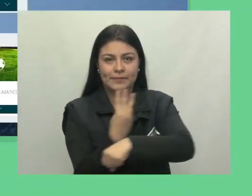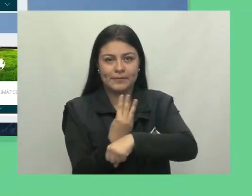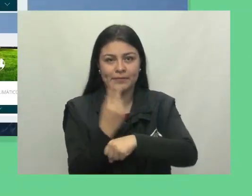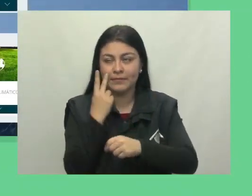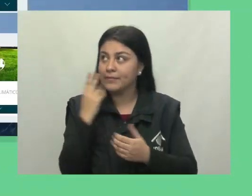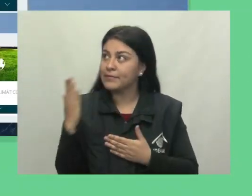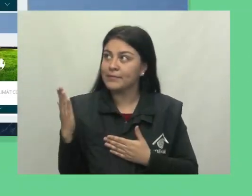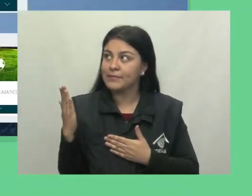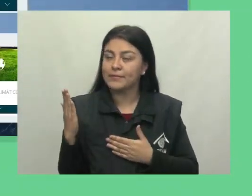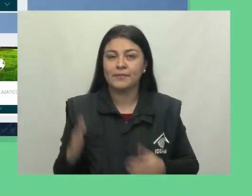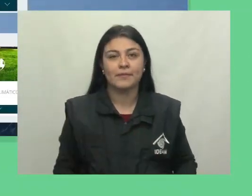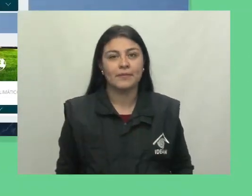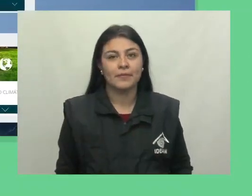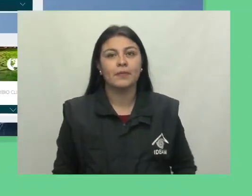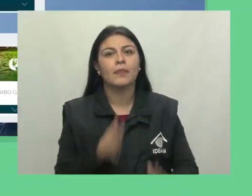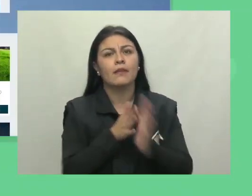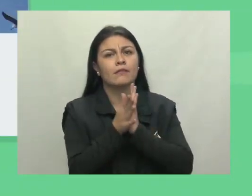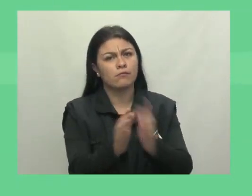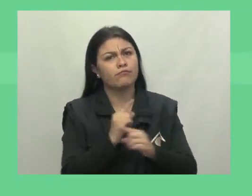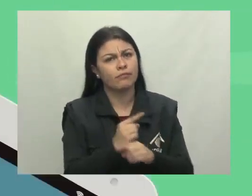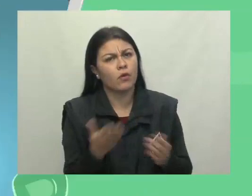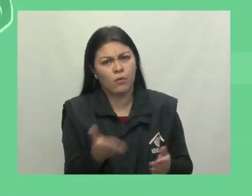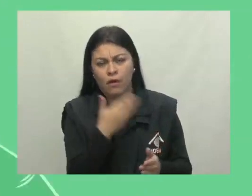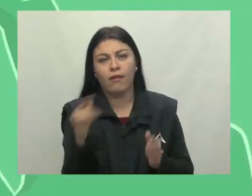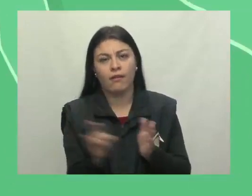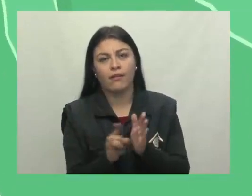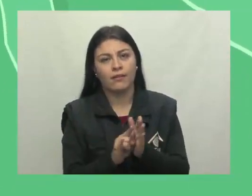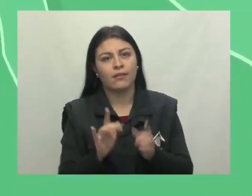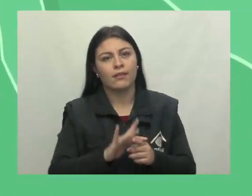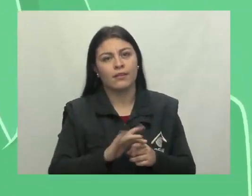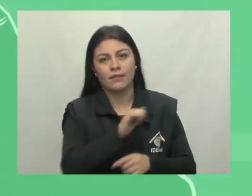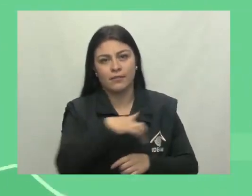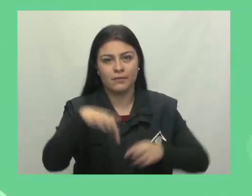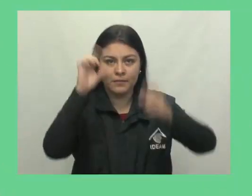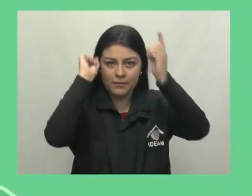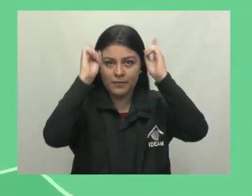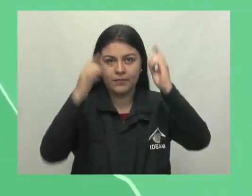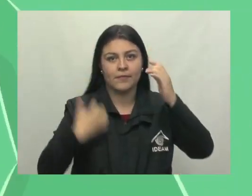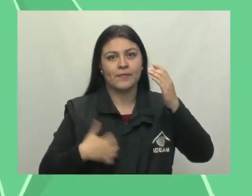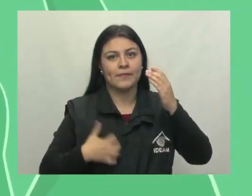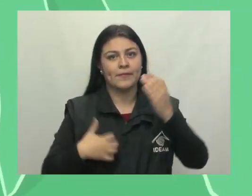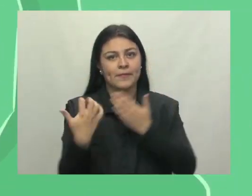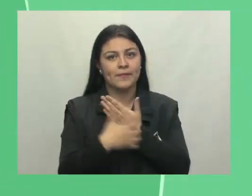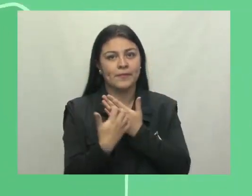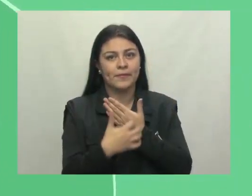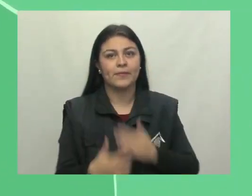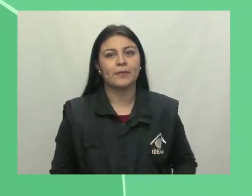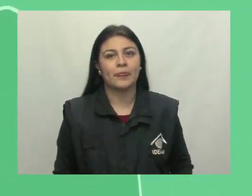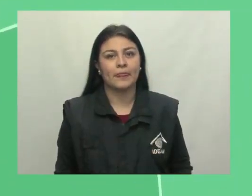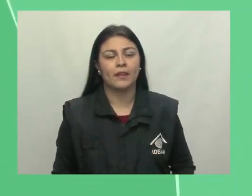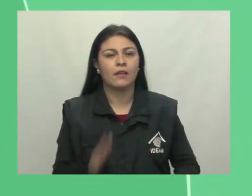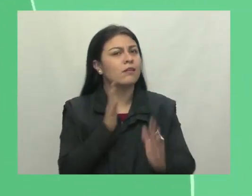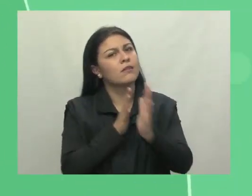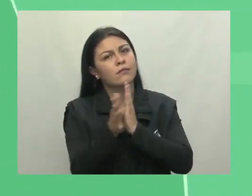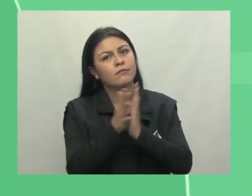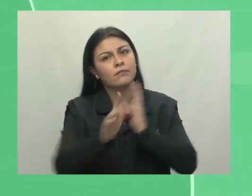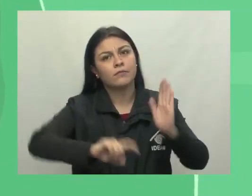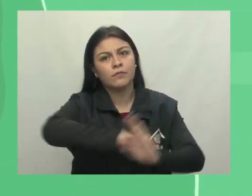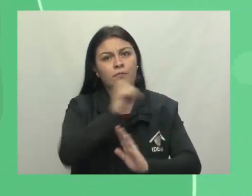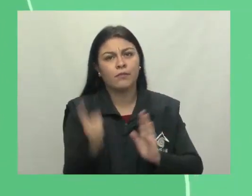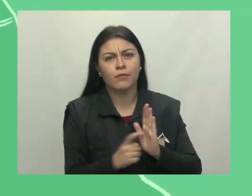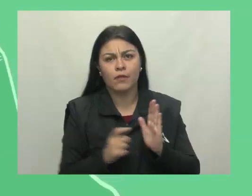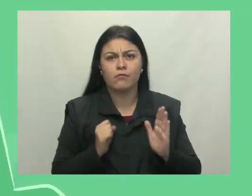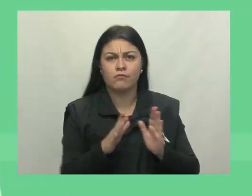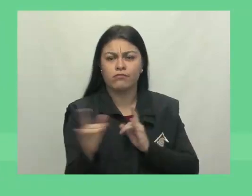.ideam.gov.co. Y para estar informado al instante, descarga nuestra aplicación Mi Pronóstico desde Google Play o App